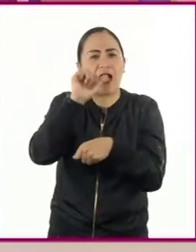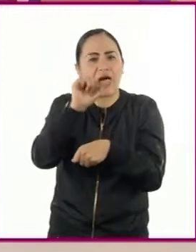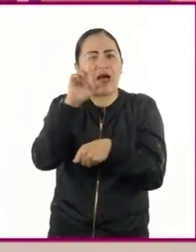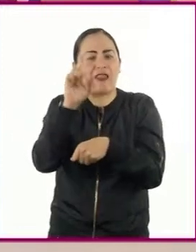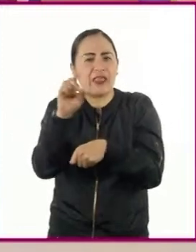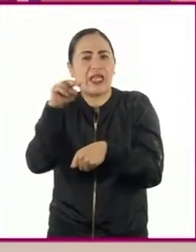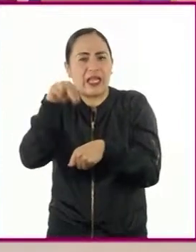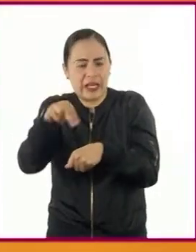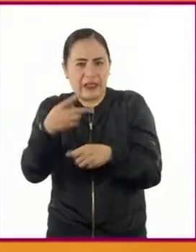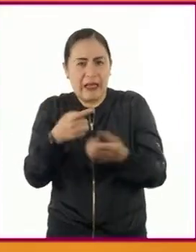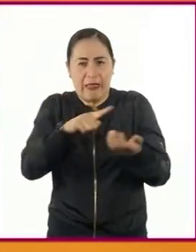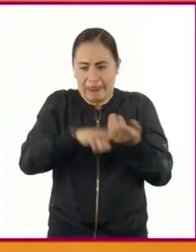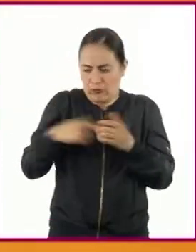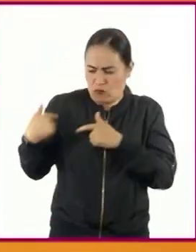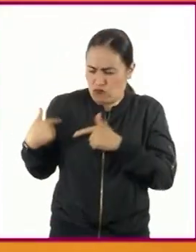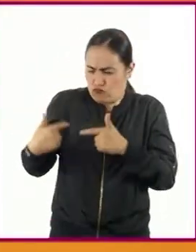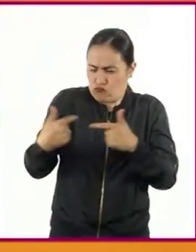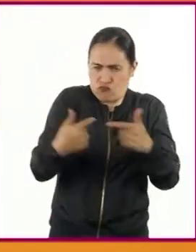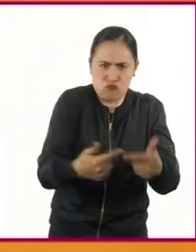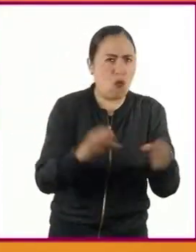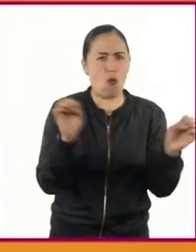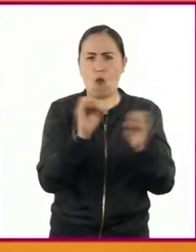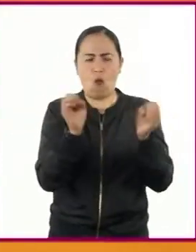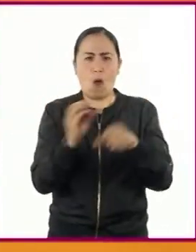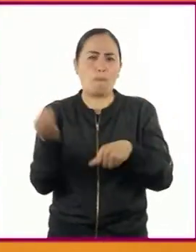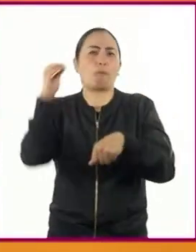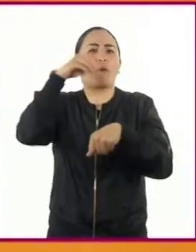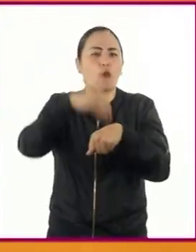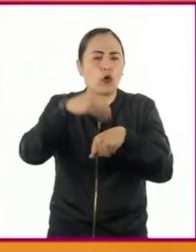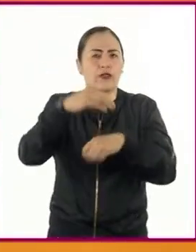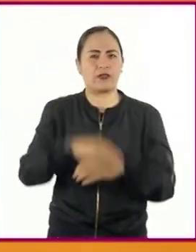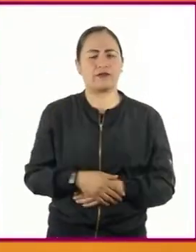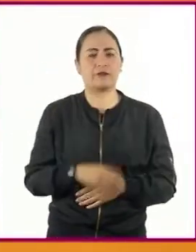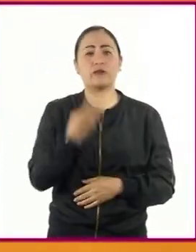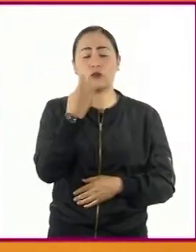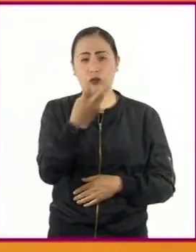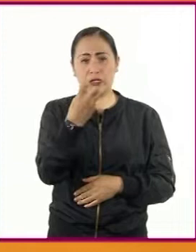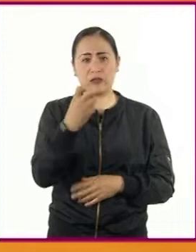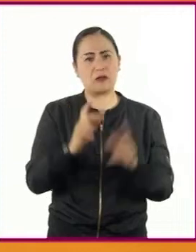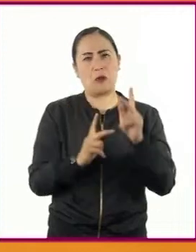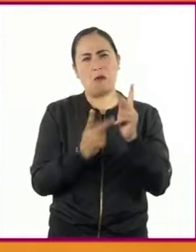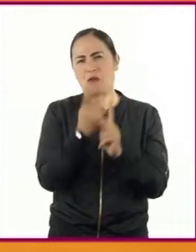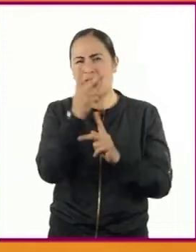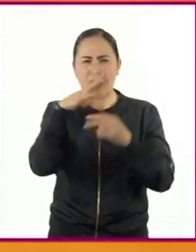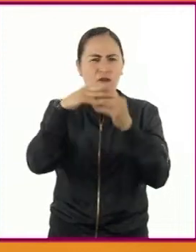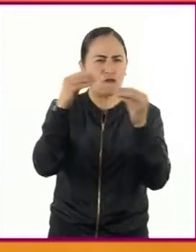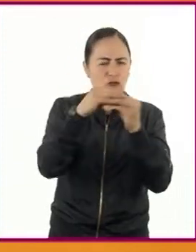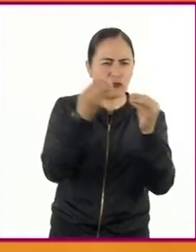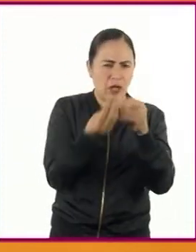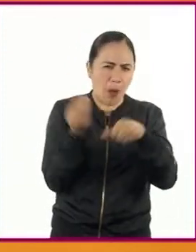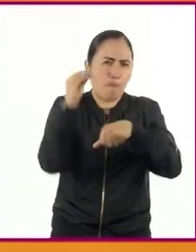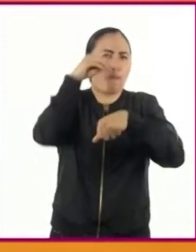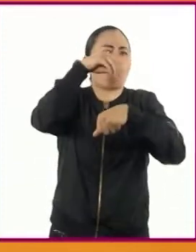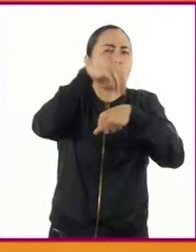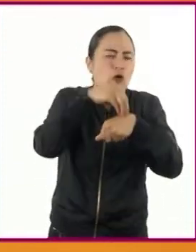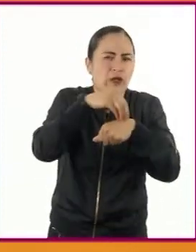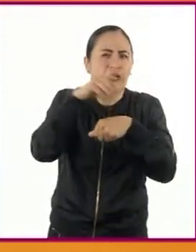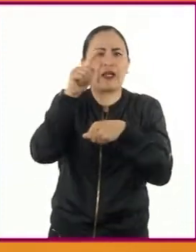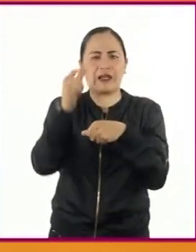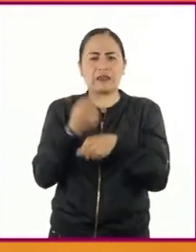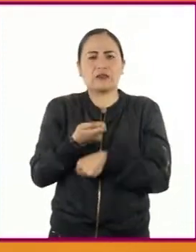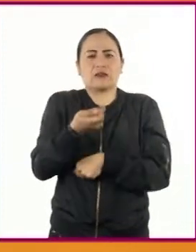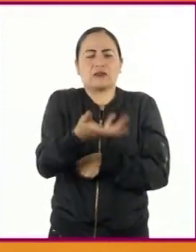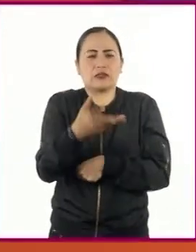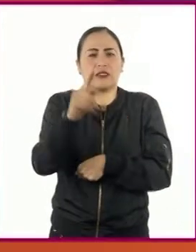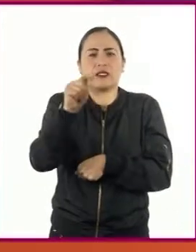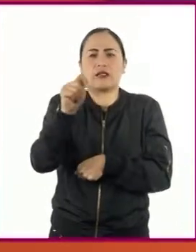es de su genoma. Por ello, los organismos que incorporan en su genoma un ADN foráneo son denominados transgénicos.